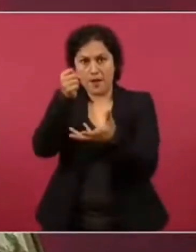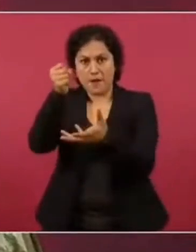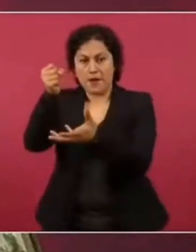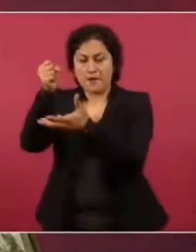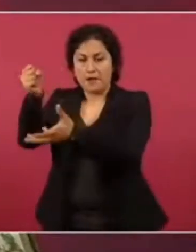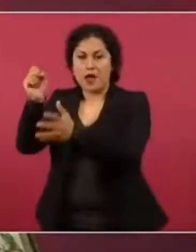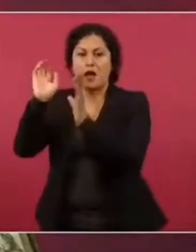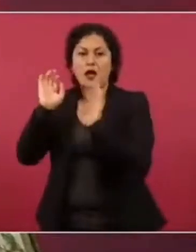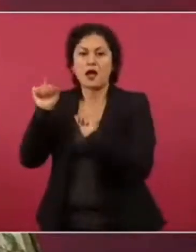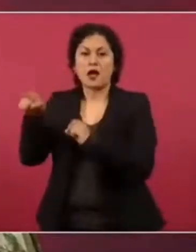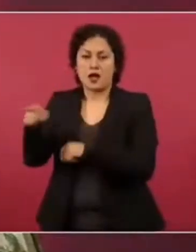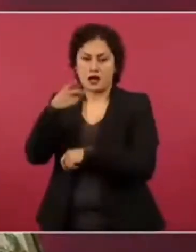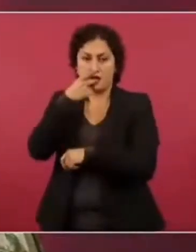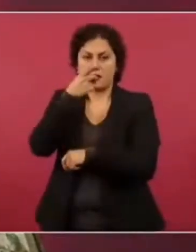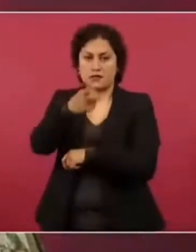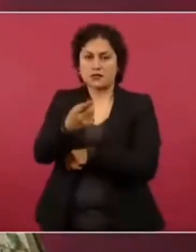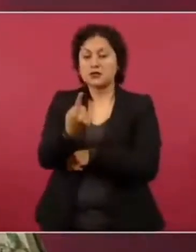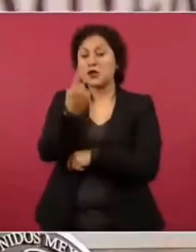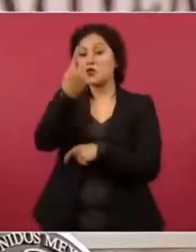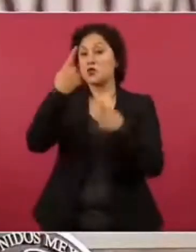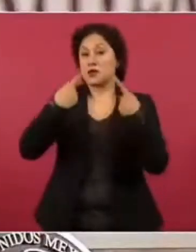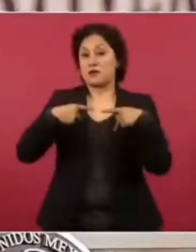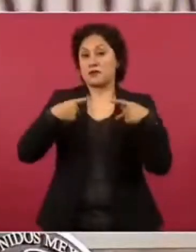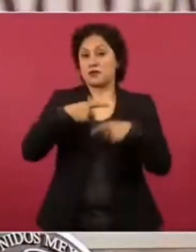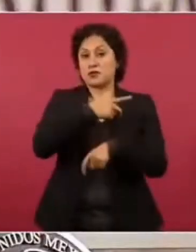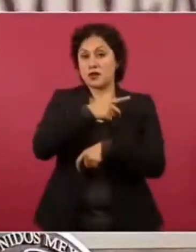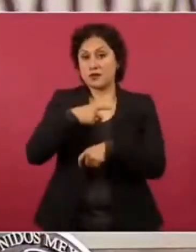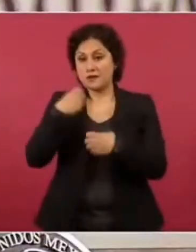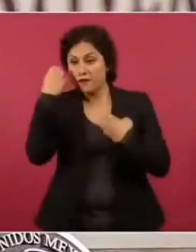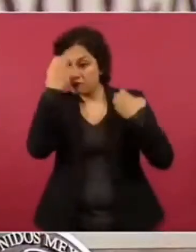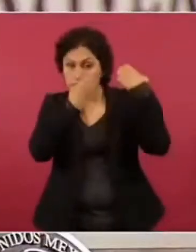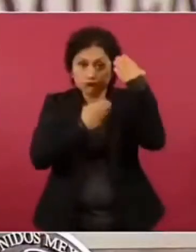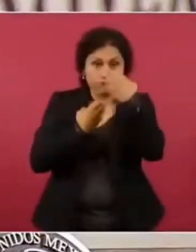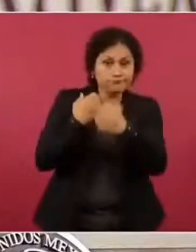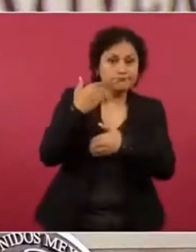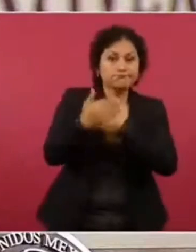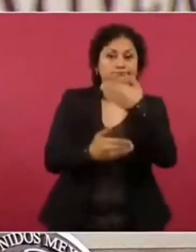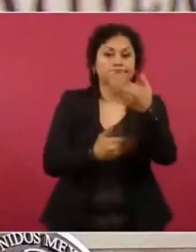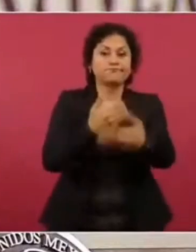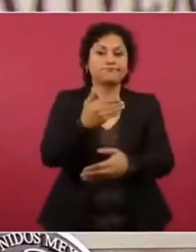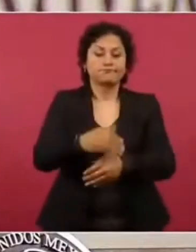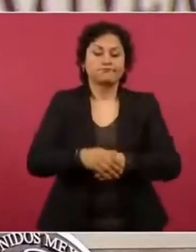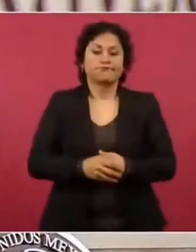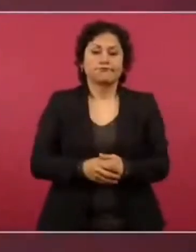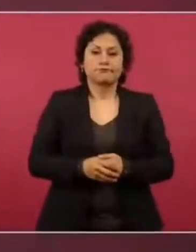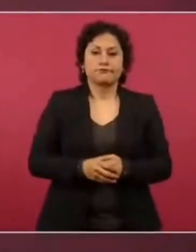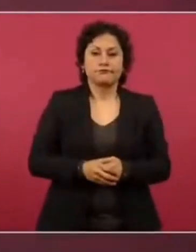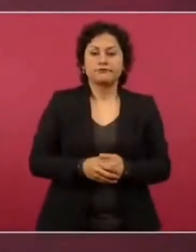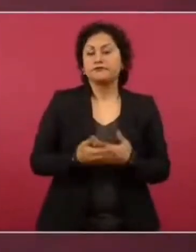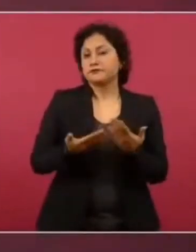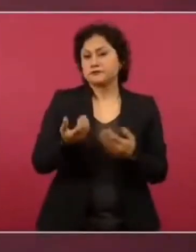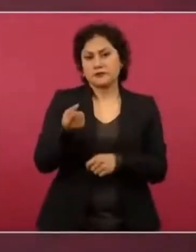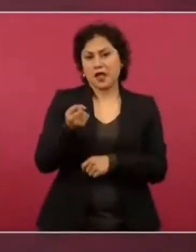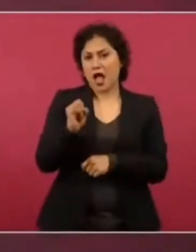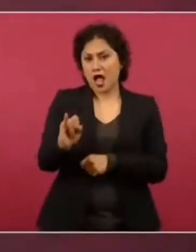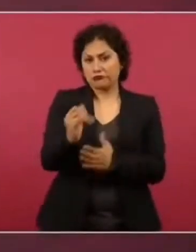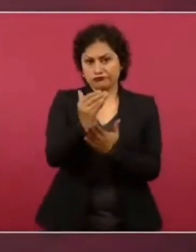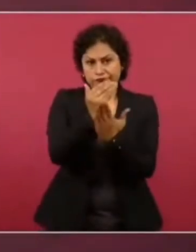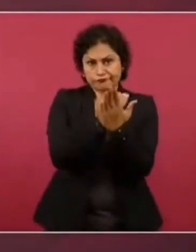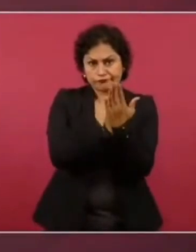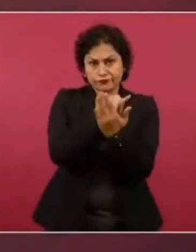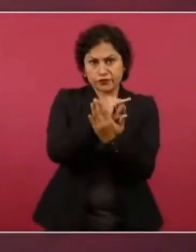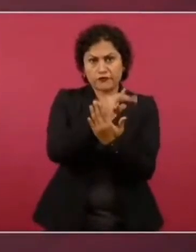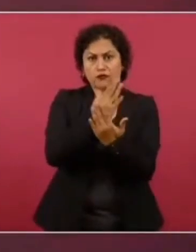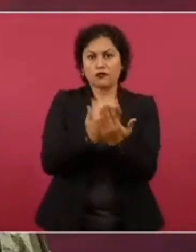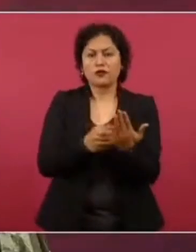haya una persona que esté viendo cuál es el proceso del cual estuvo desarrollado de esa manera e inclusive